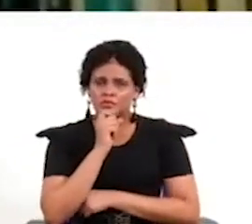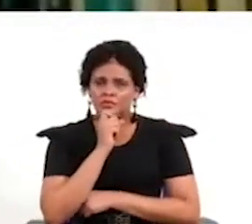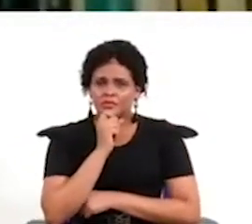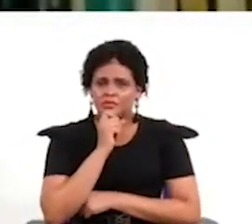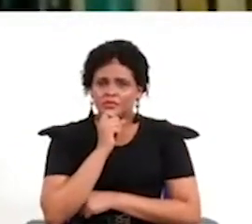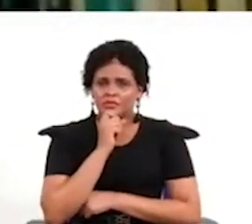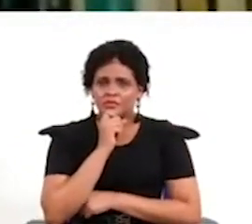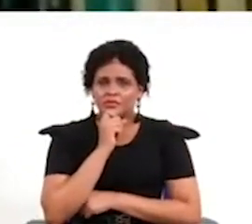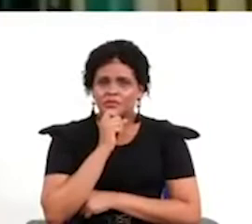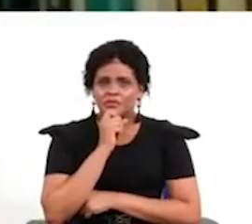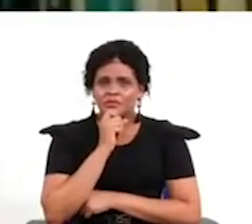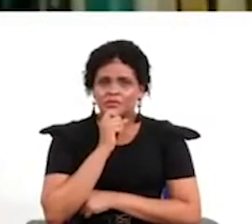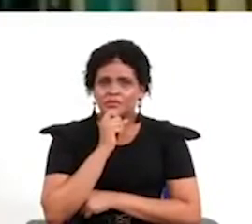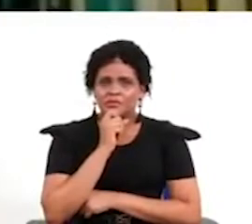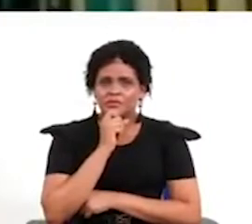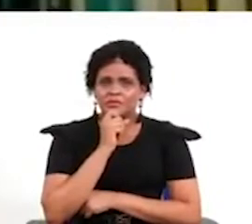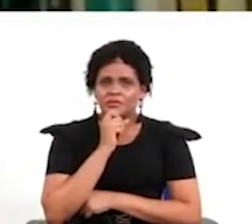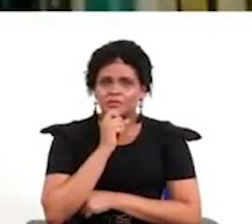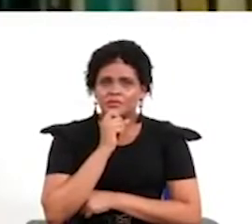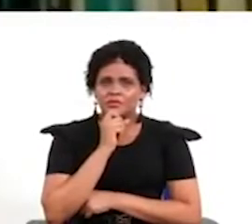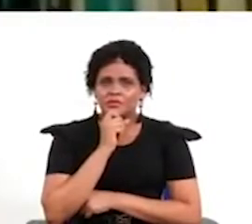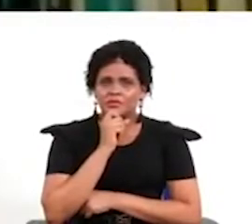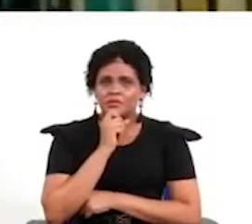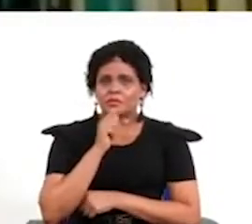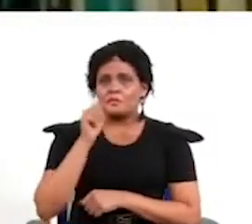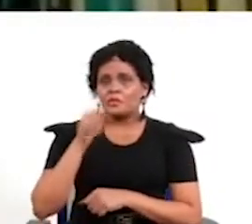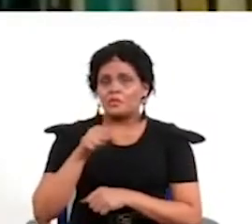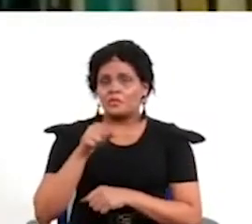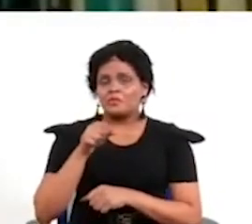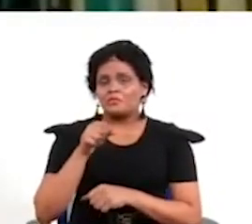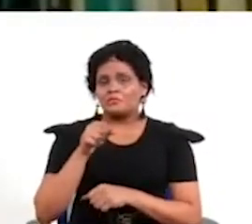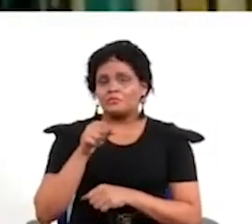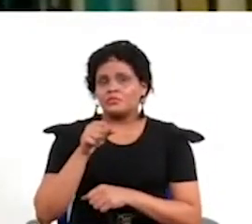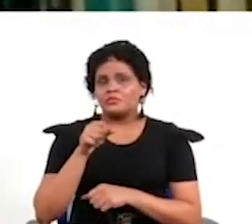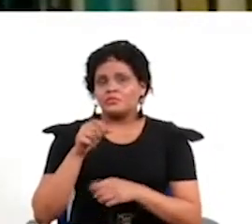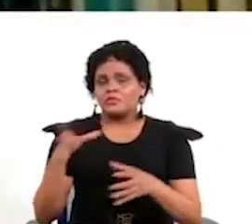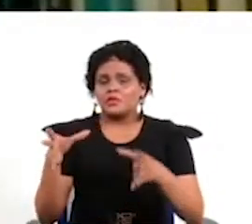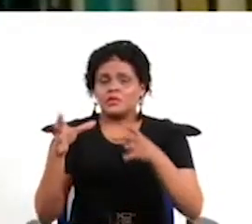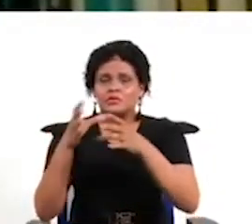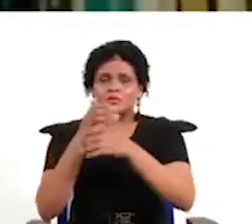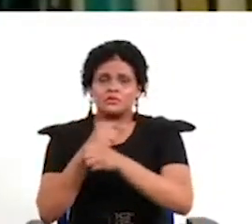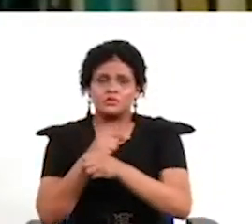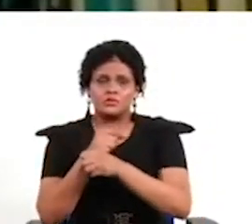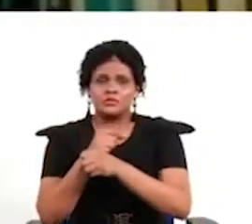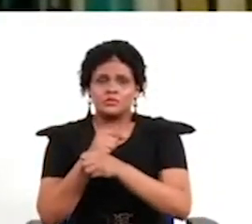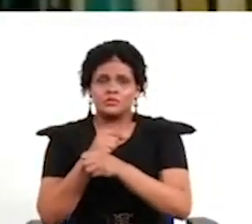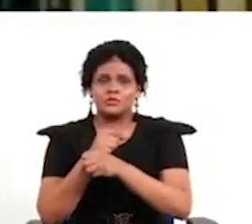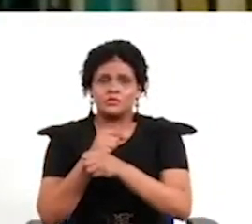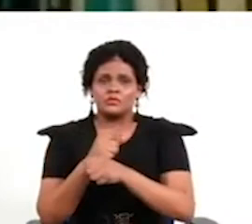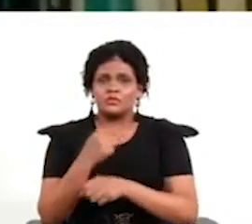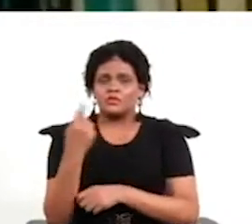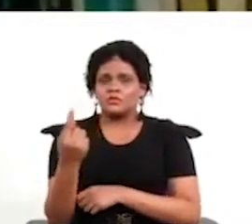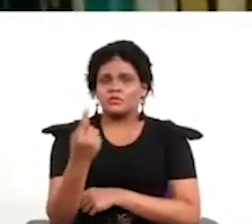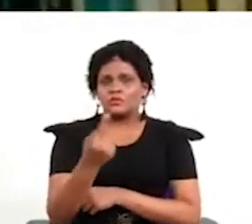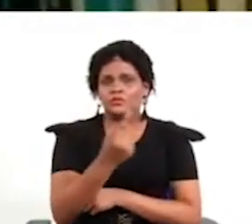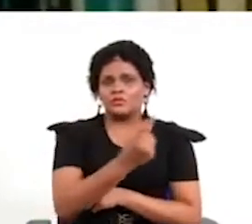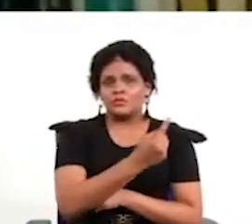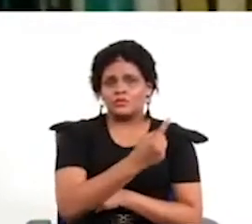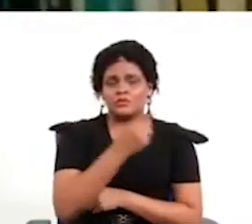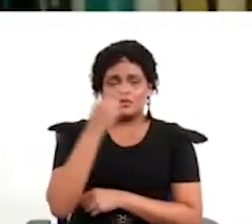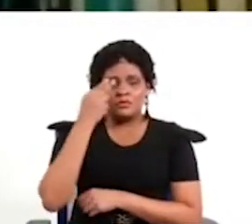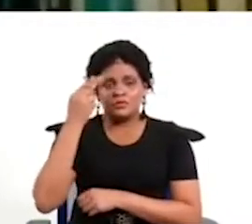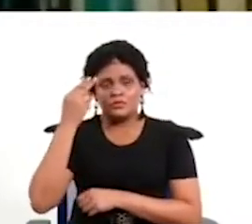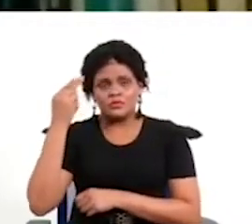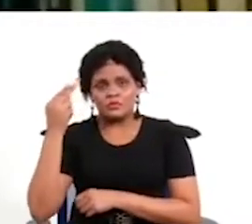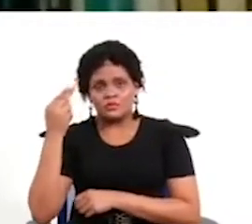porque por ejemplo la economía juega a favor del gobierno entonces si el gobierno sube si la economía mejora el gobierno tiene